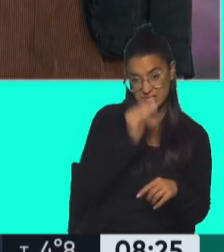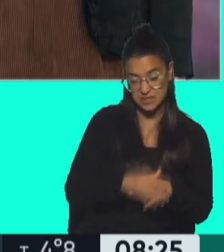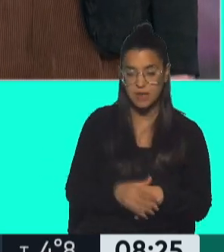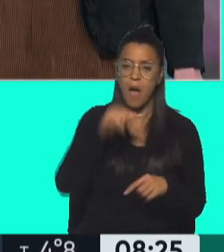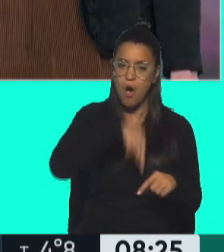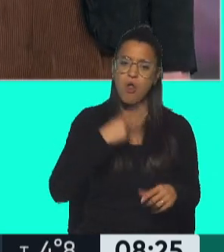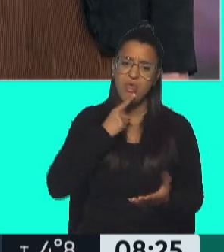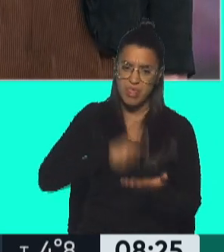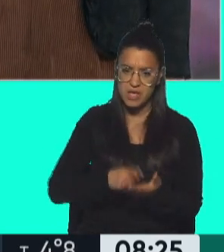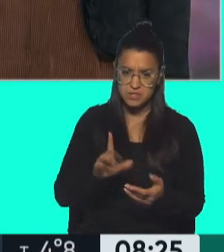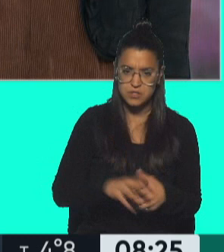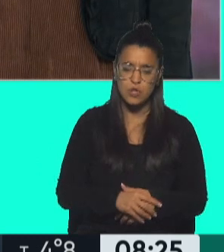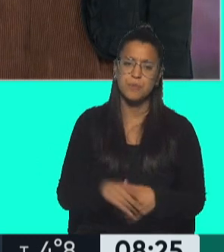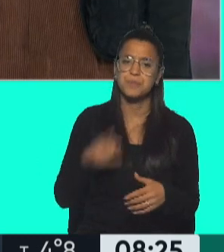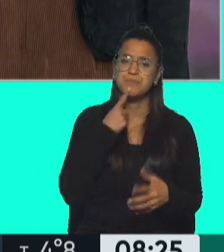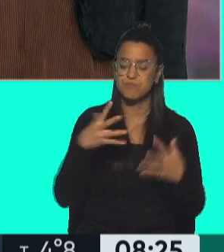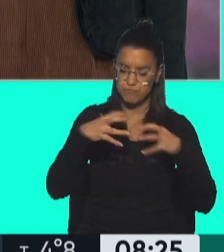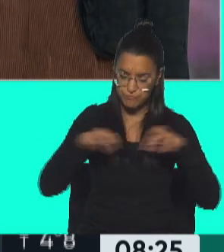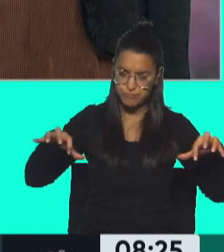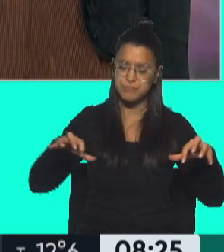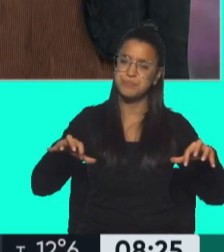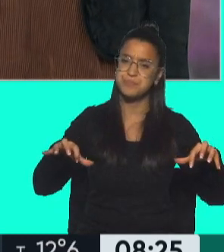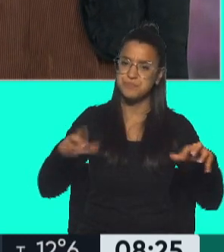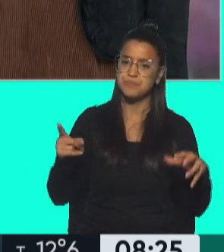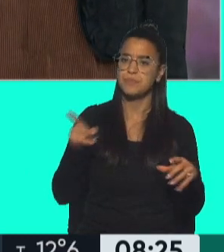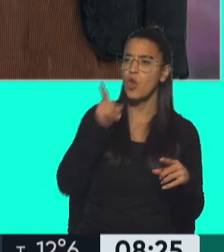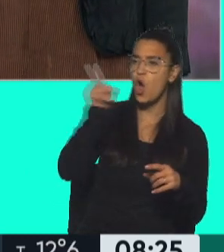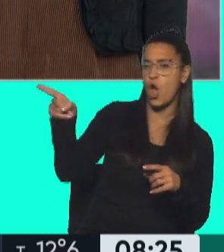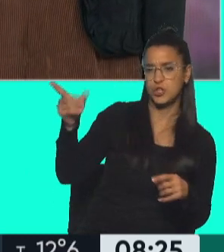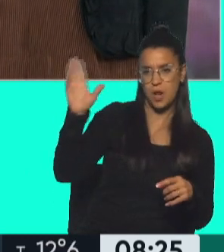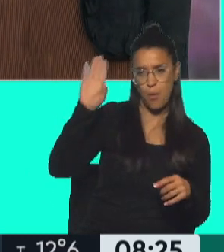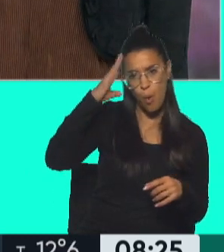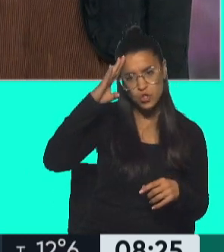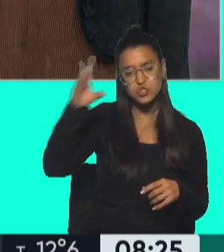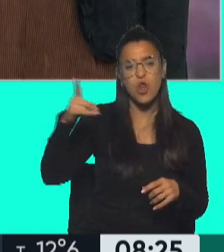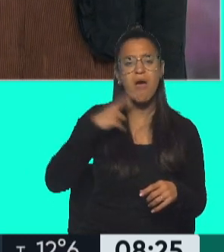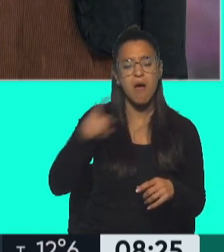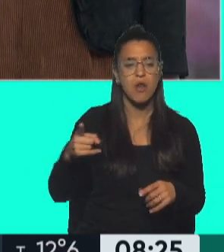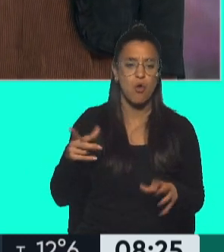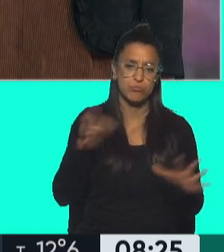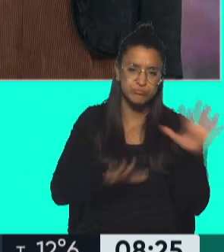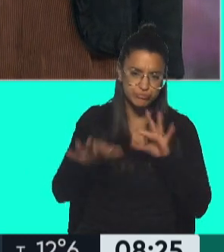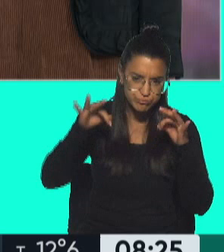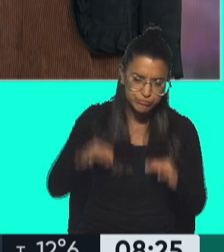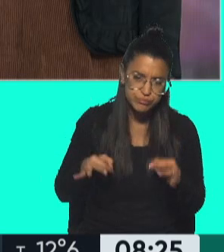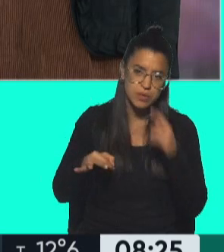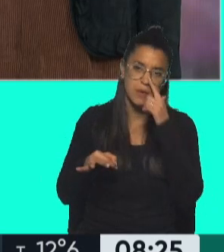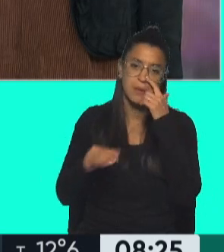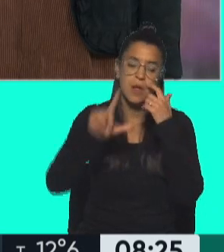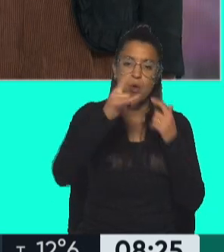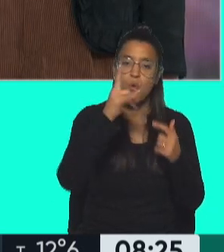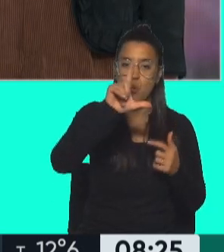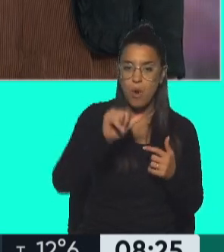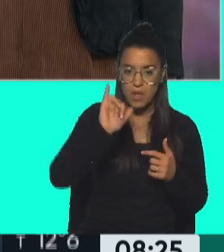decidió que por la coyuntura, para enfrentar a Bolsonaro, están dadas las condiciones, dijo, para que Lula